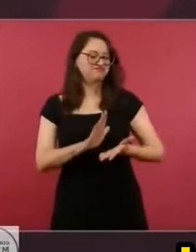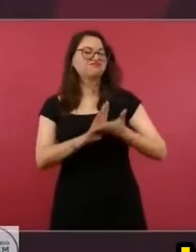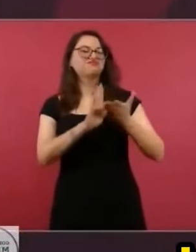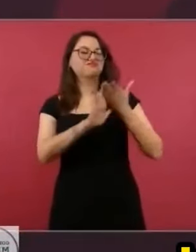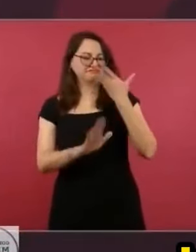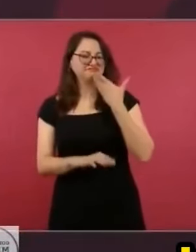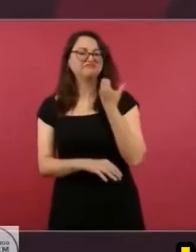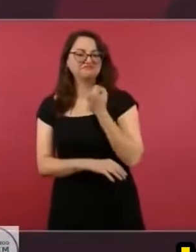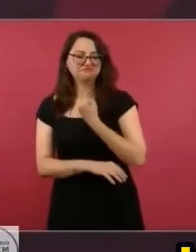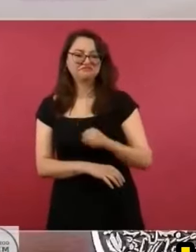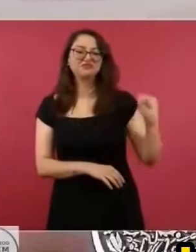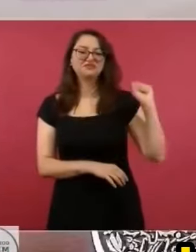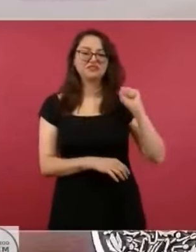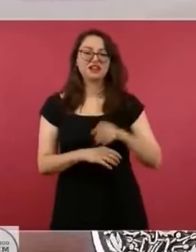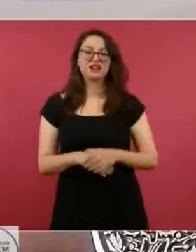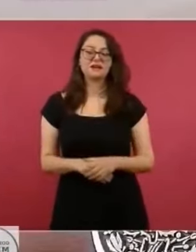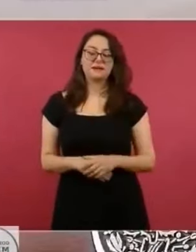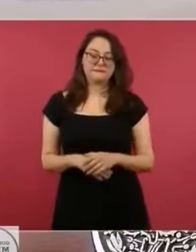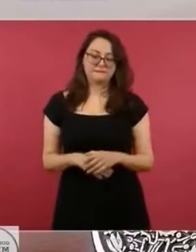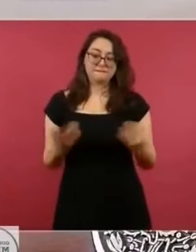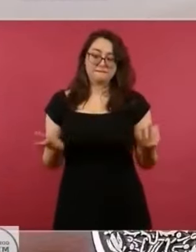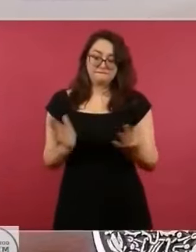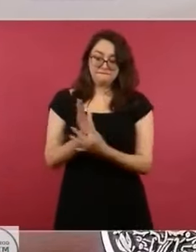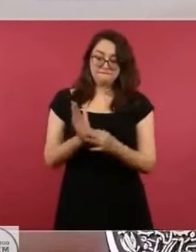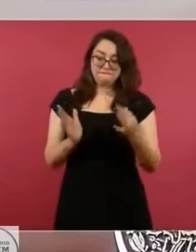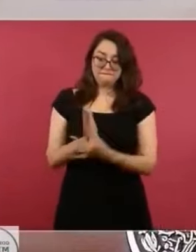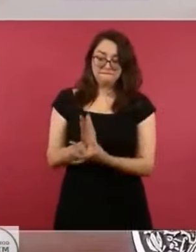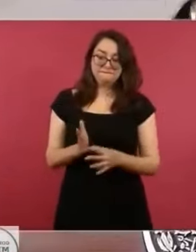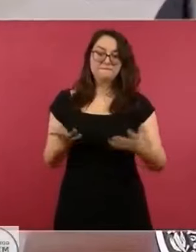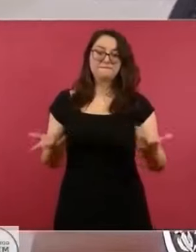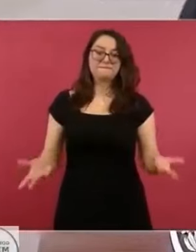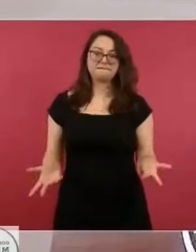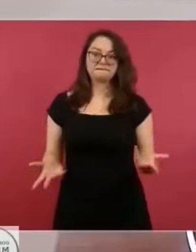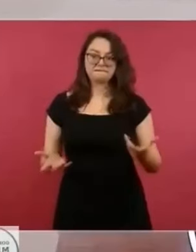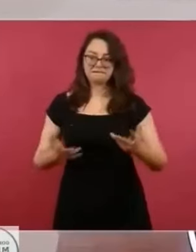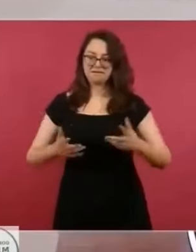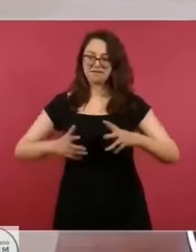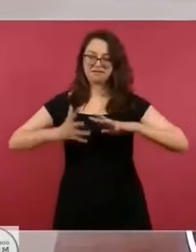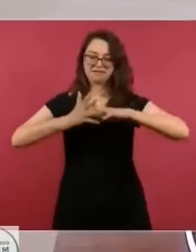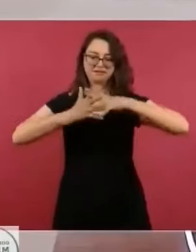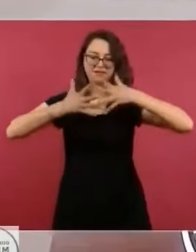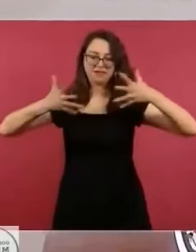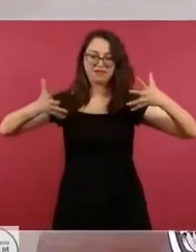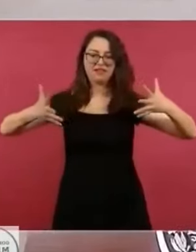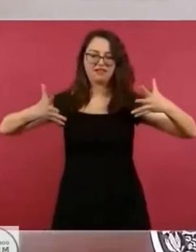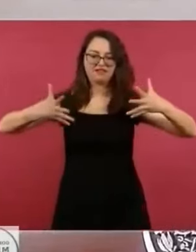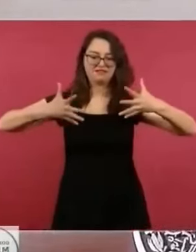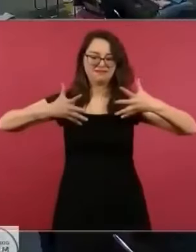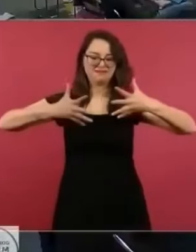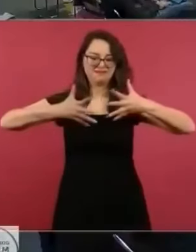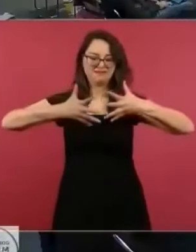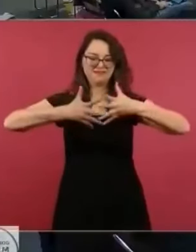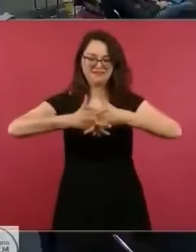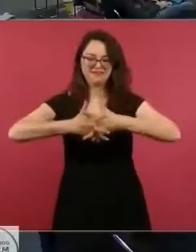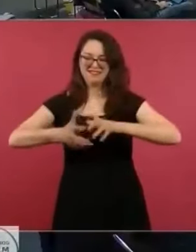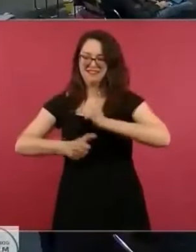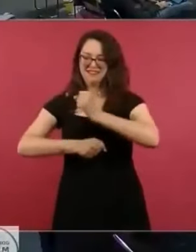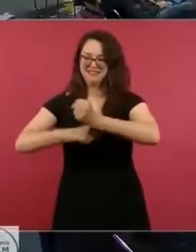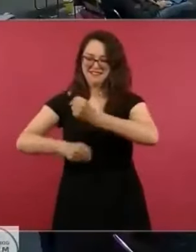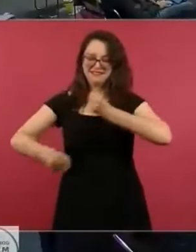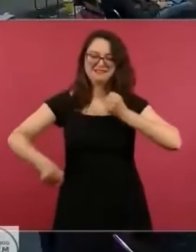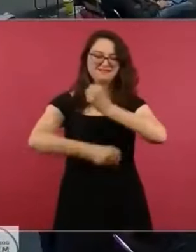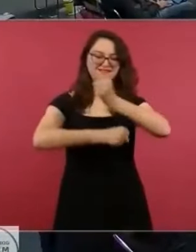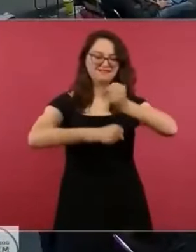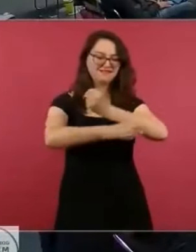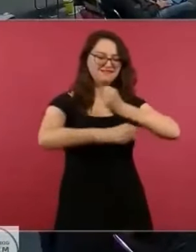constructores, los fierreros, ¿cómo tejen el acero para las cimbras,